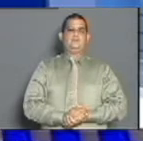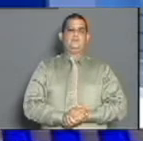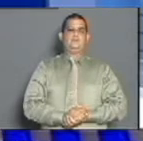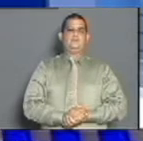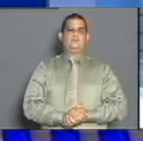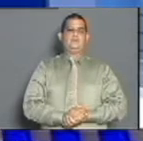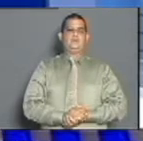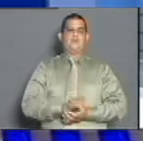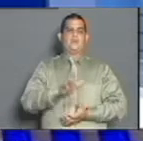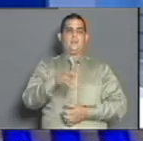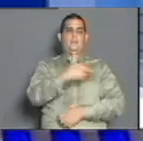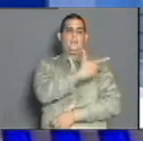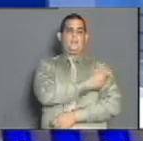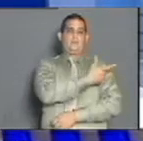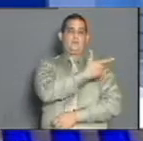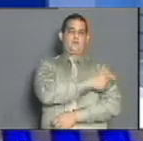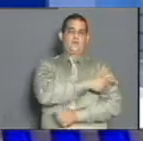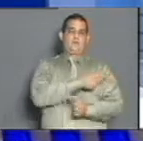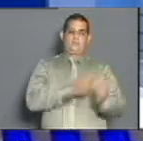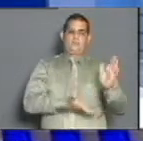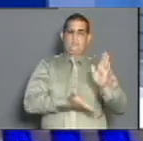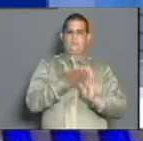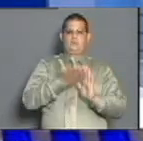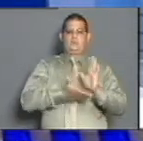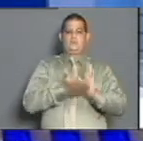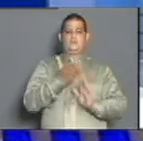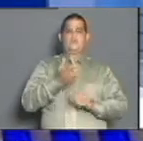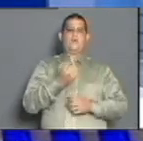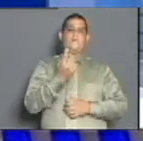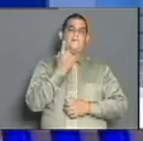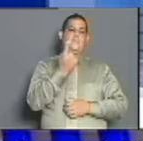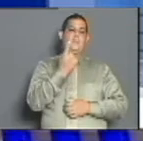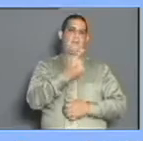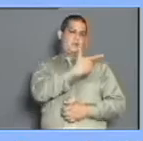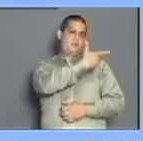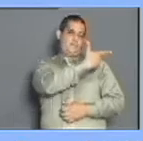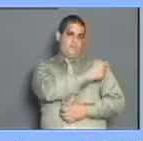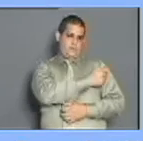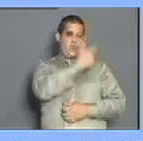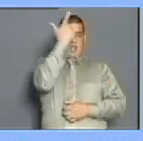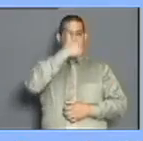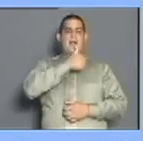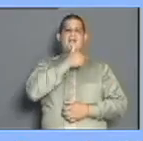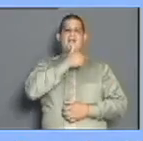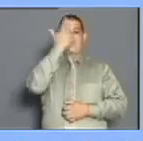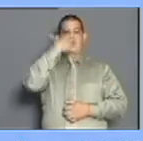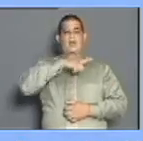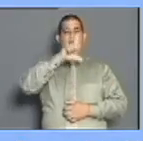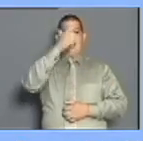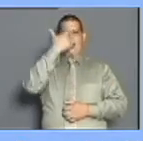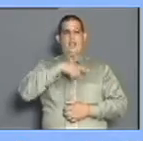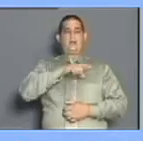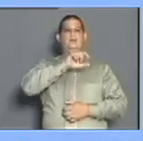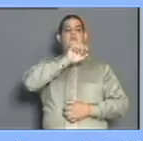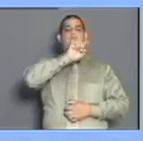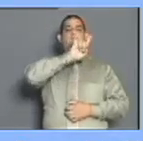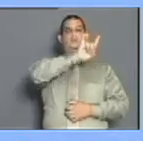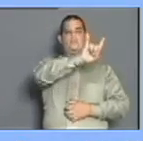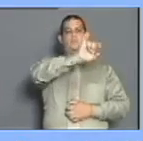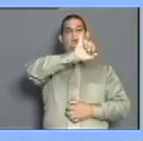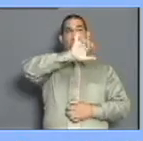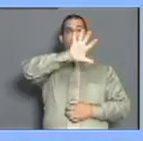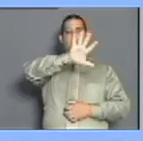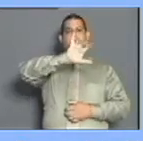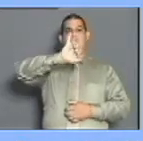-19. La vacunación continúa avanzando. Con primera dosis, 956.183 holguineros.